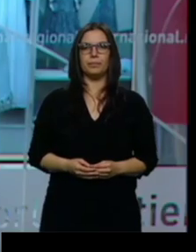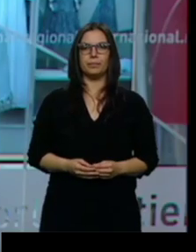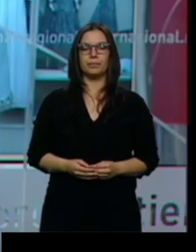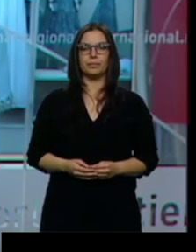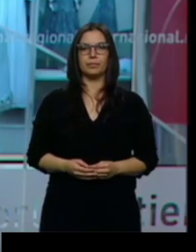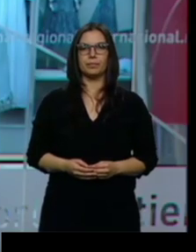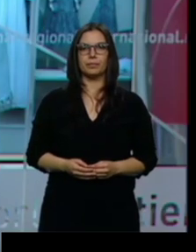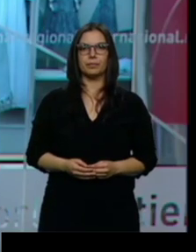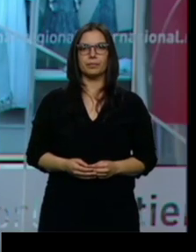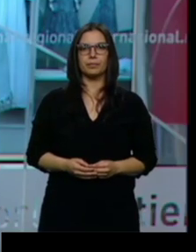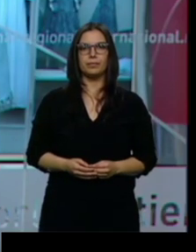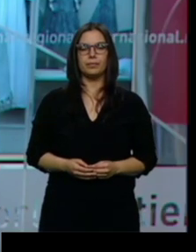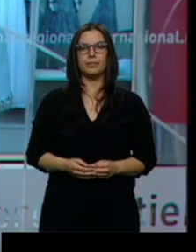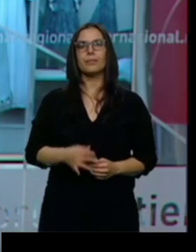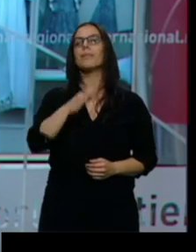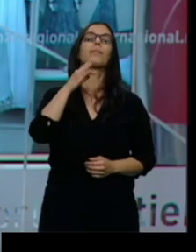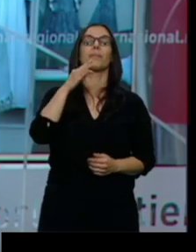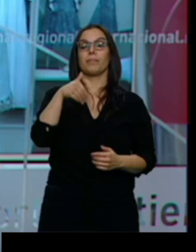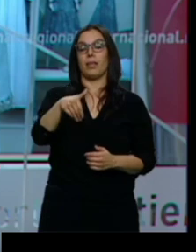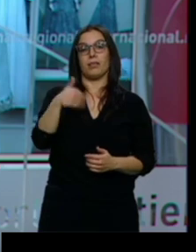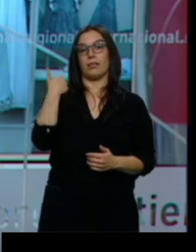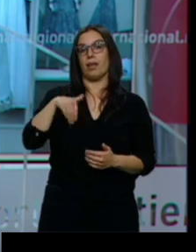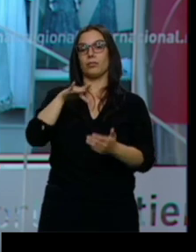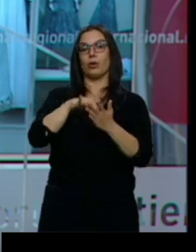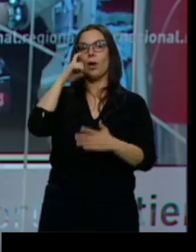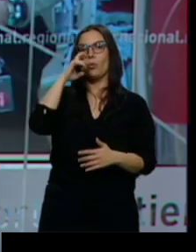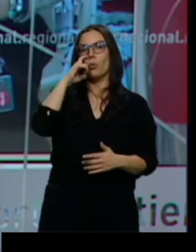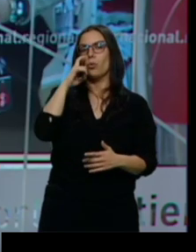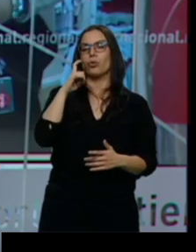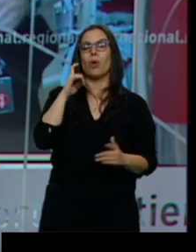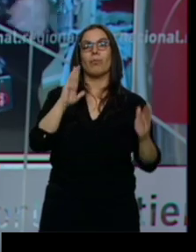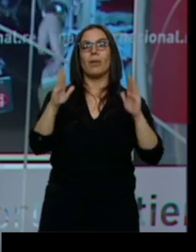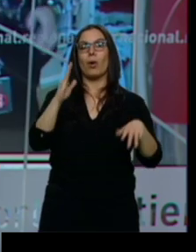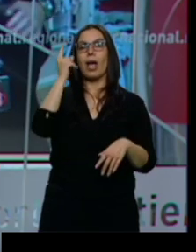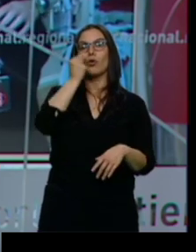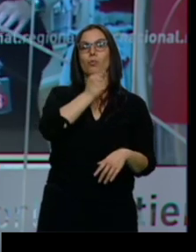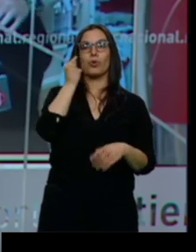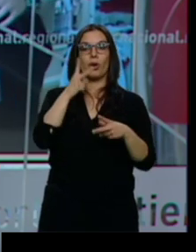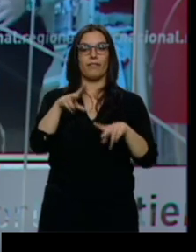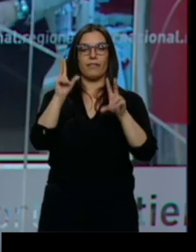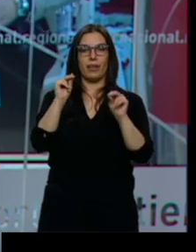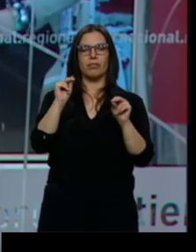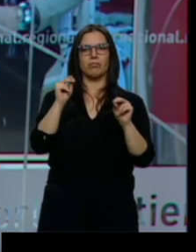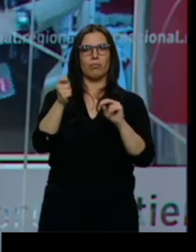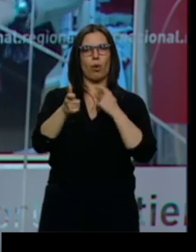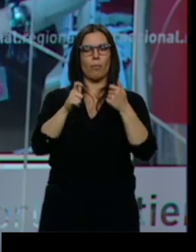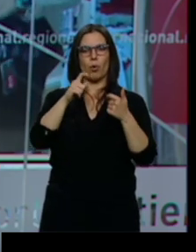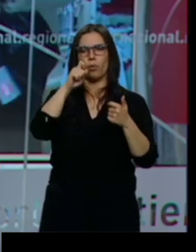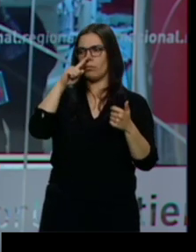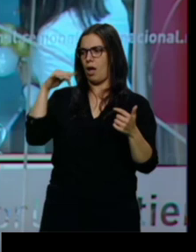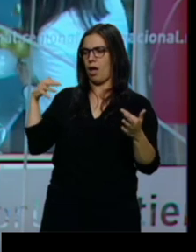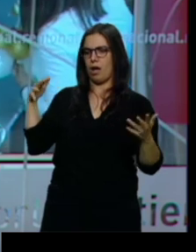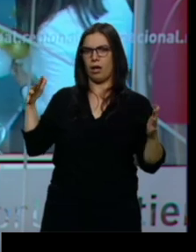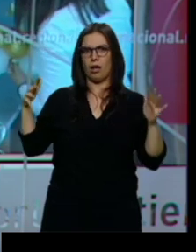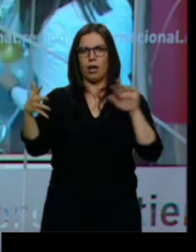Nos adentramos en junio y con él finaliza la época de comuniones. Con los años estas celebraciones se han convertido en minibodas donde no